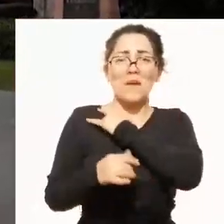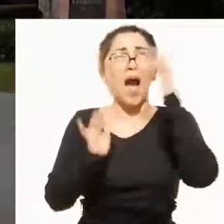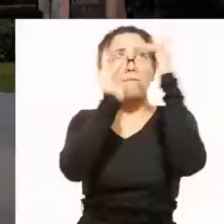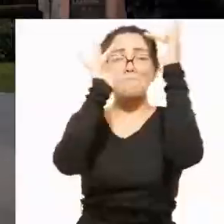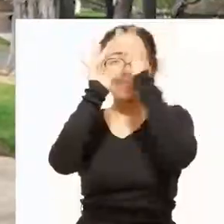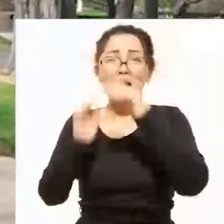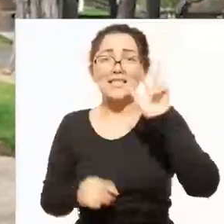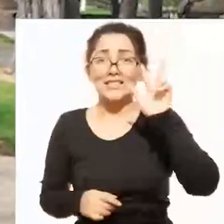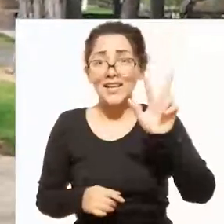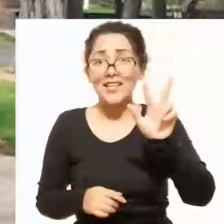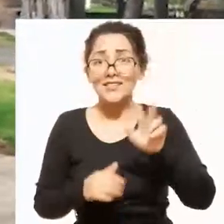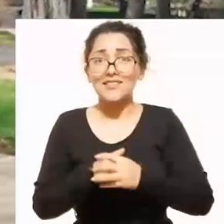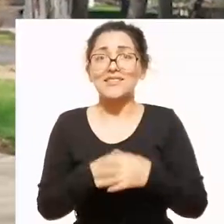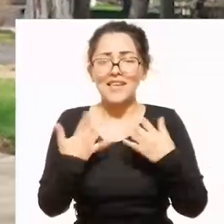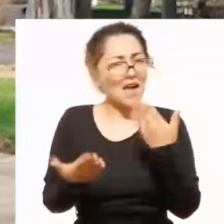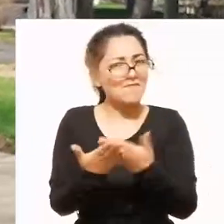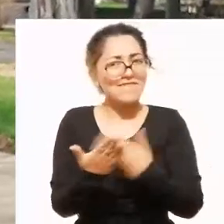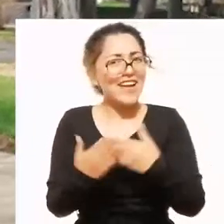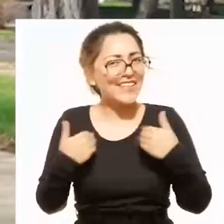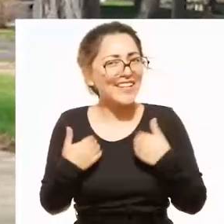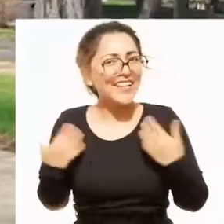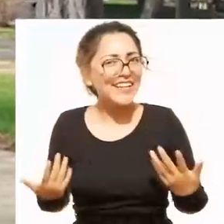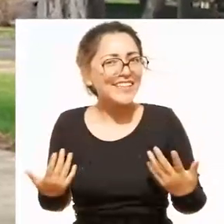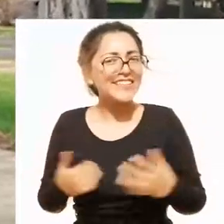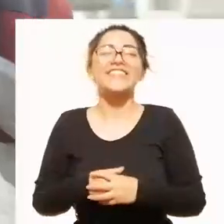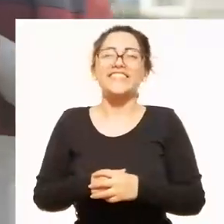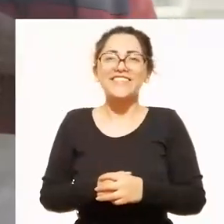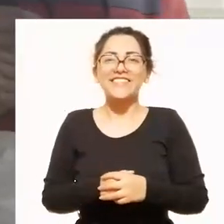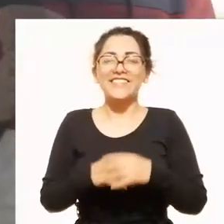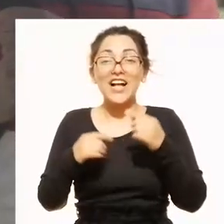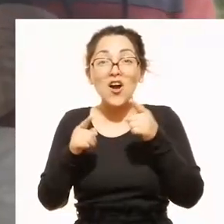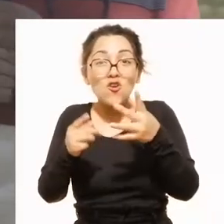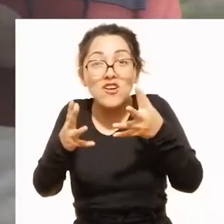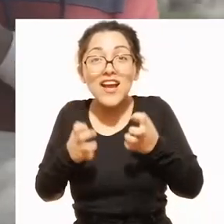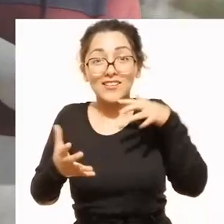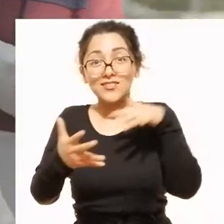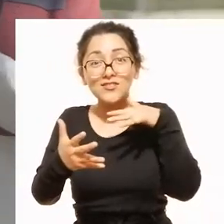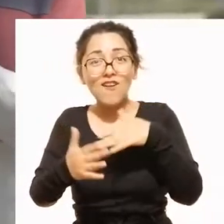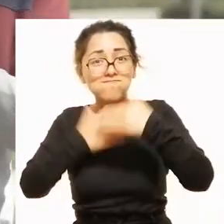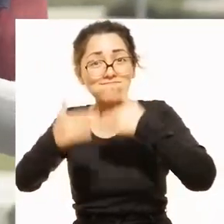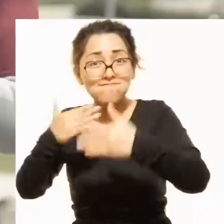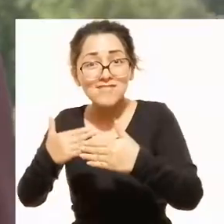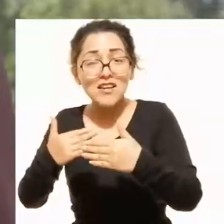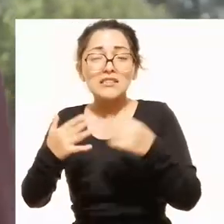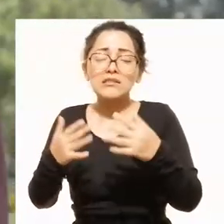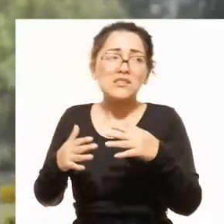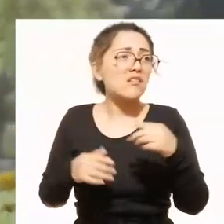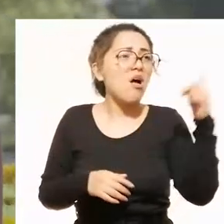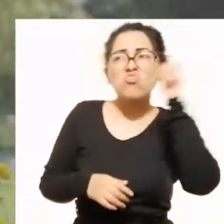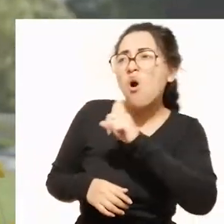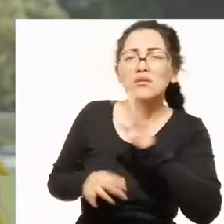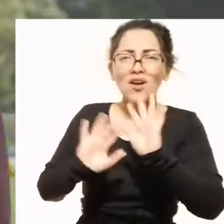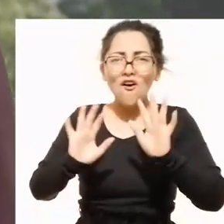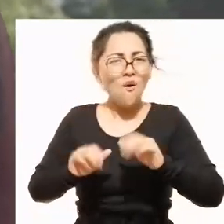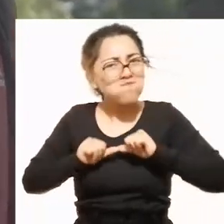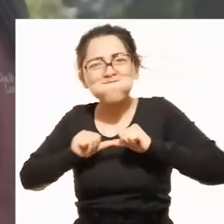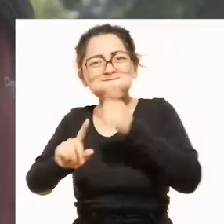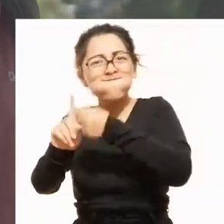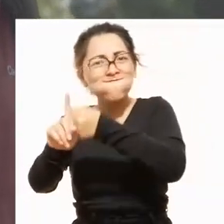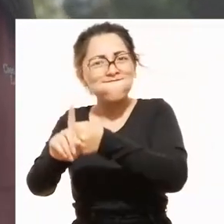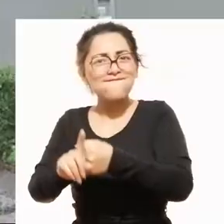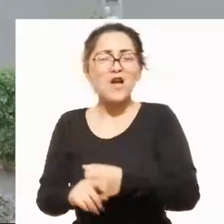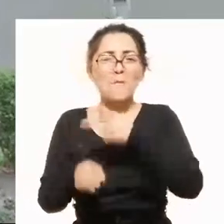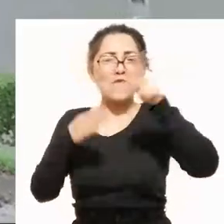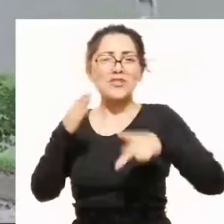Oklahoma y Colorado School of Mines así lo demuestran. Que nadie detenga tu sueño de convertirte en el próximo profesional